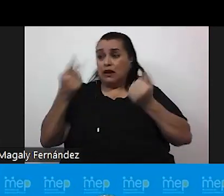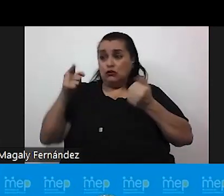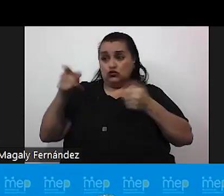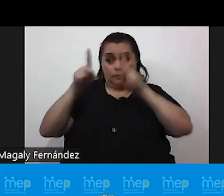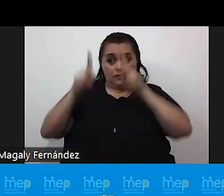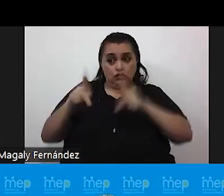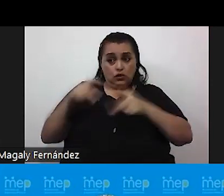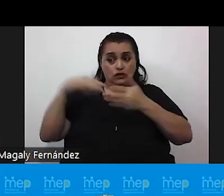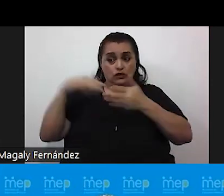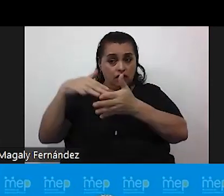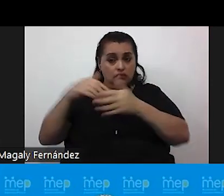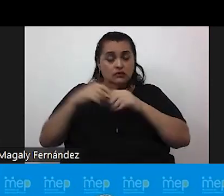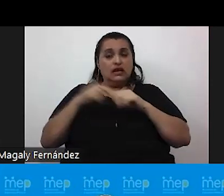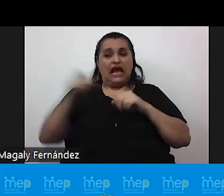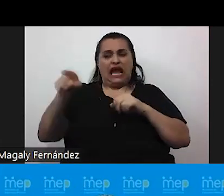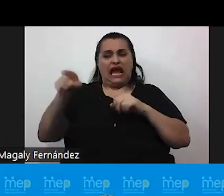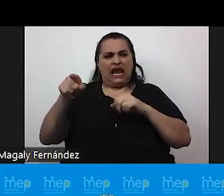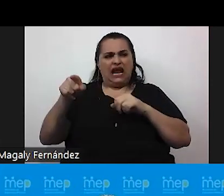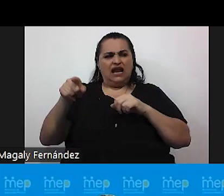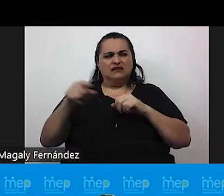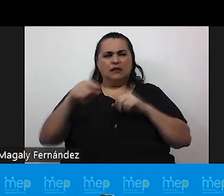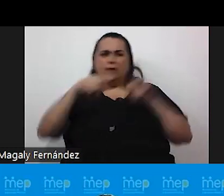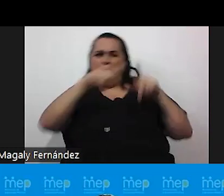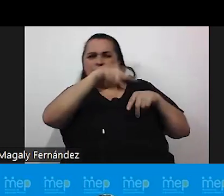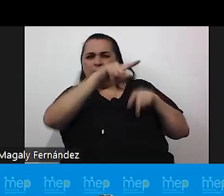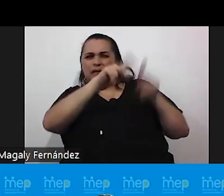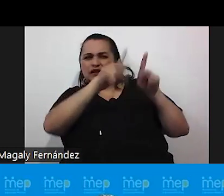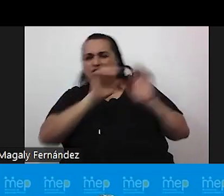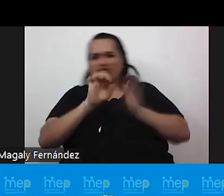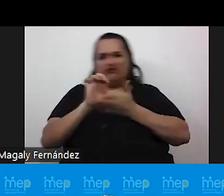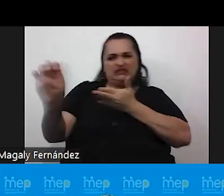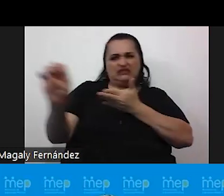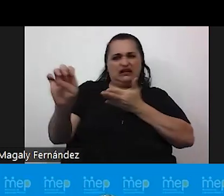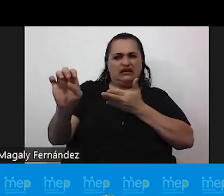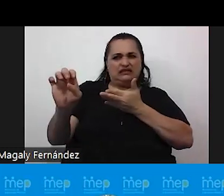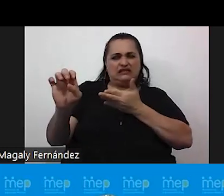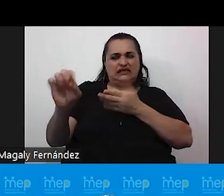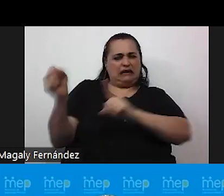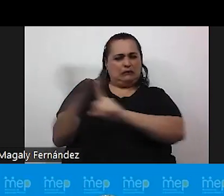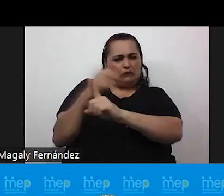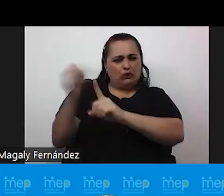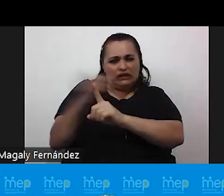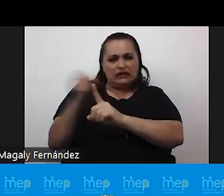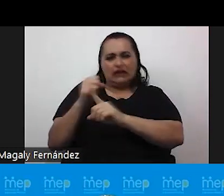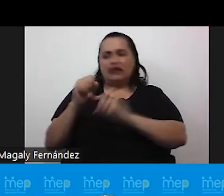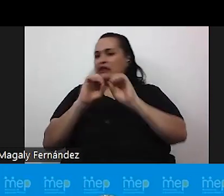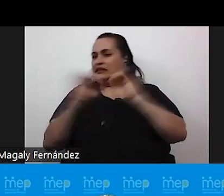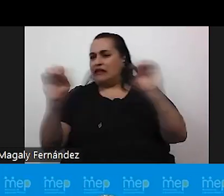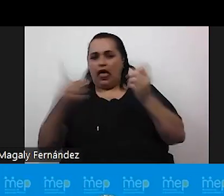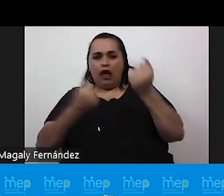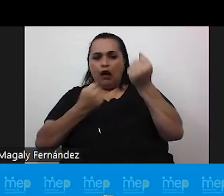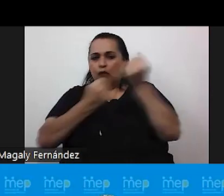que está recibiendo rechazo que está siendo violentada que no cuenta con apoyo parental